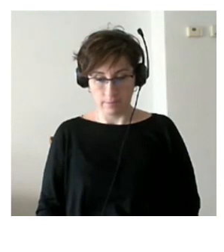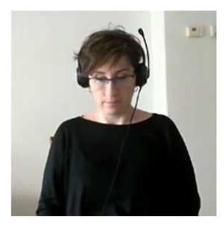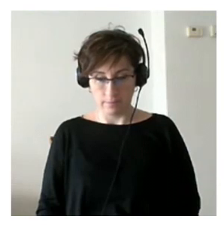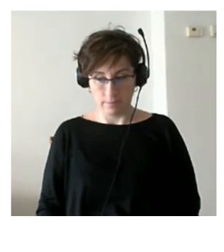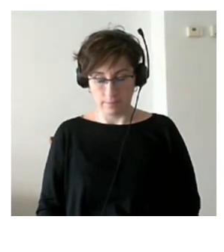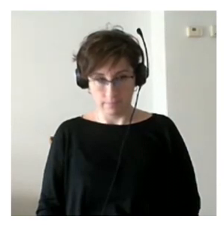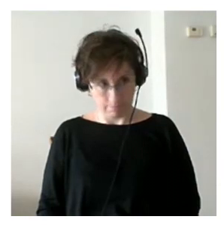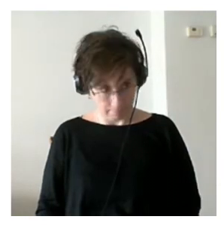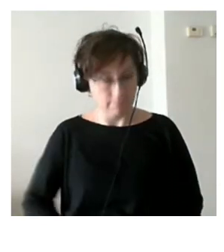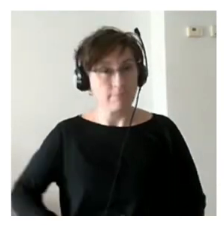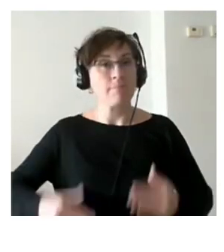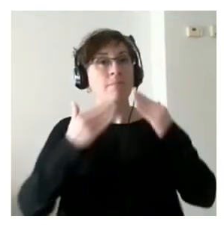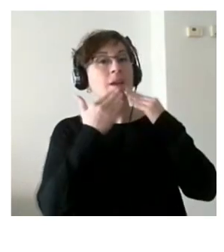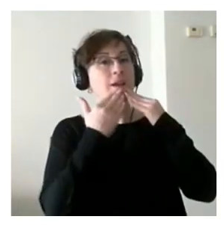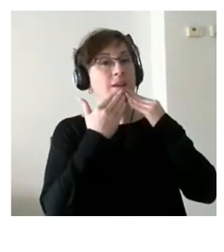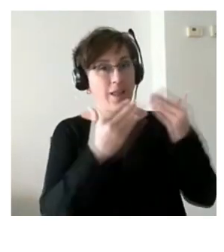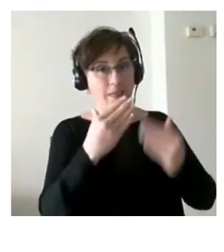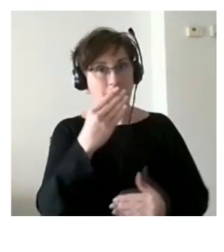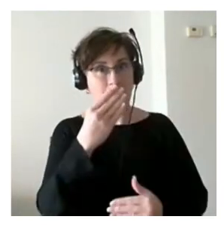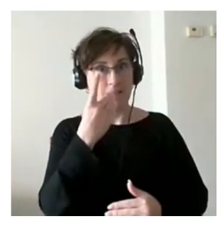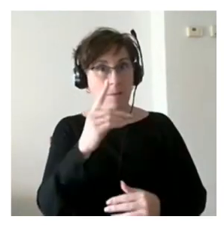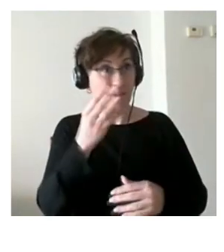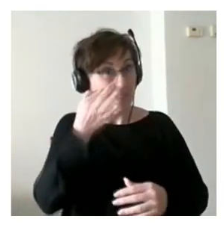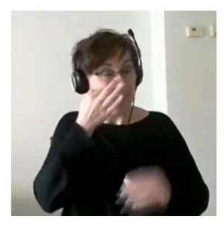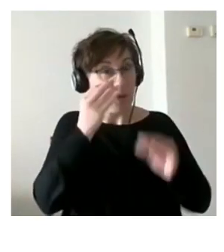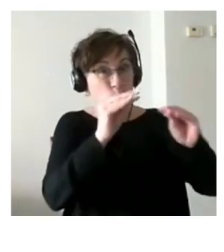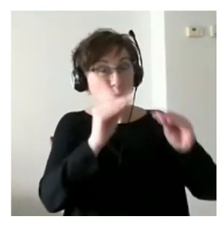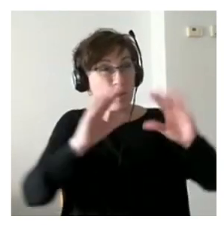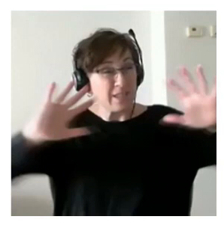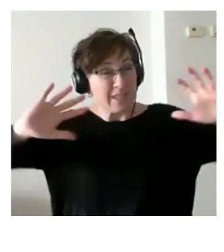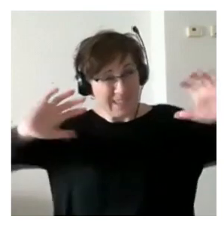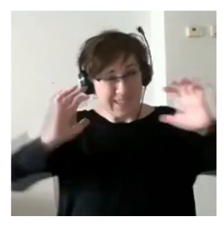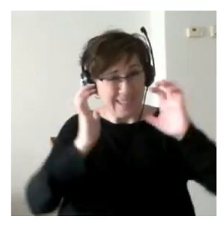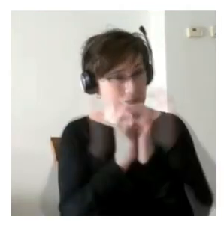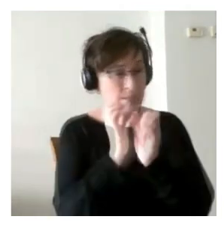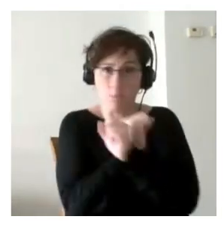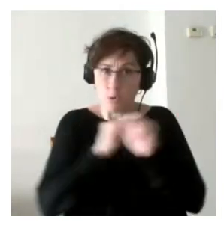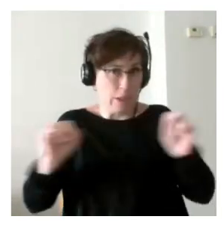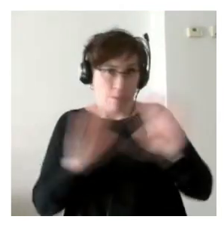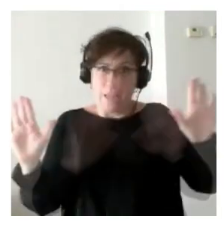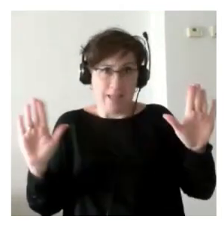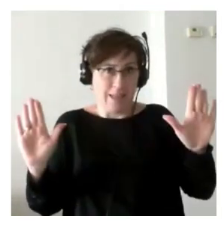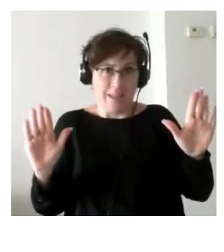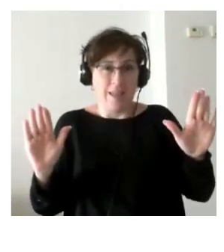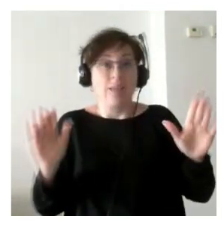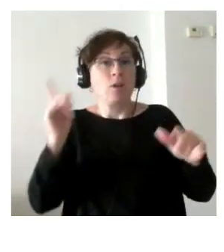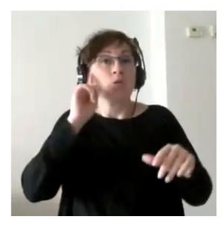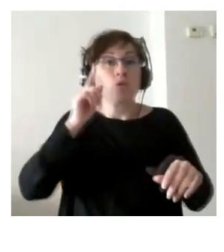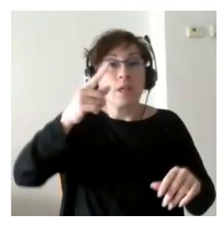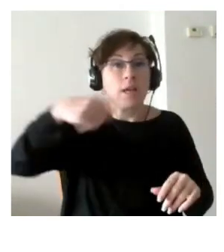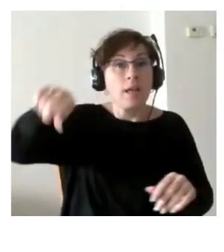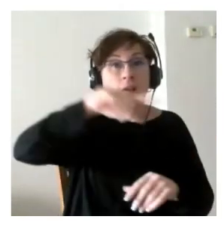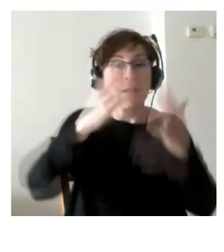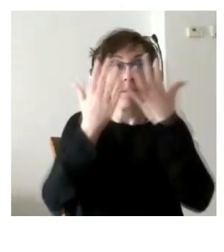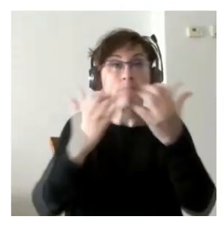gracias David es imposible resumir más de verdad no ha sido paciencia no sé si hay alguna pregunta dentro aquí de